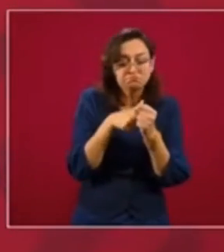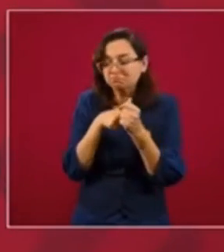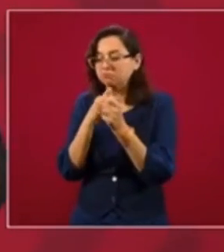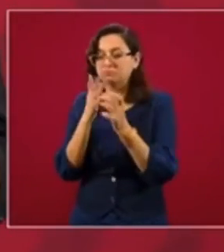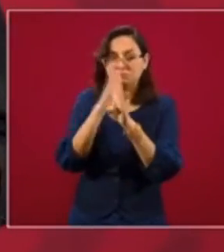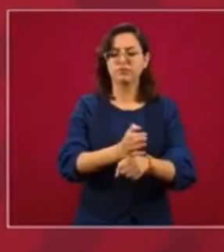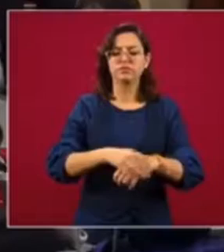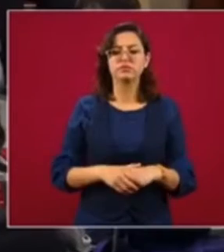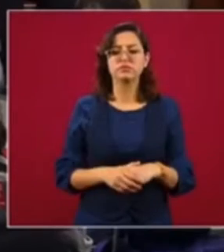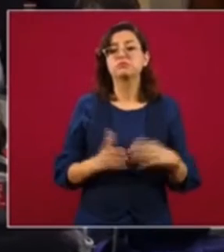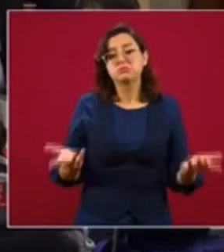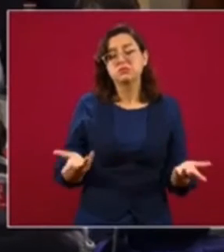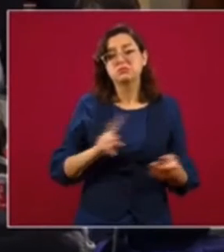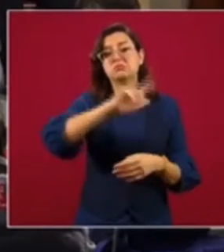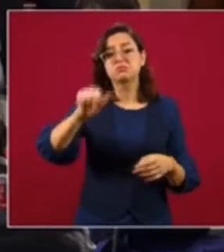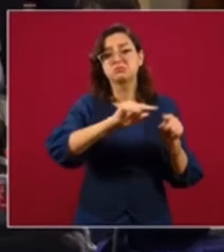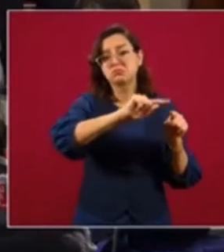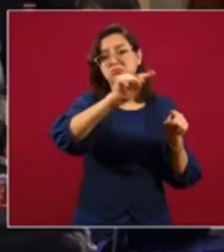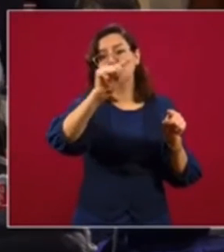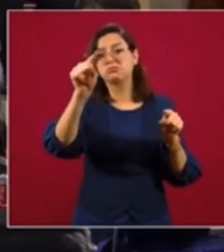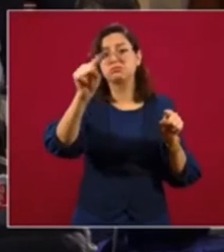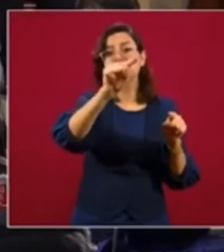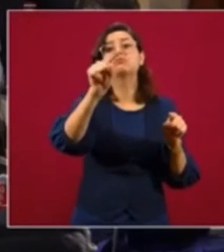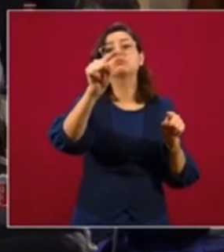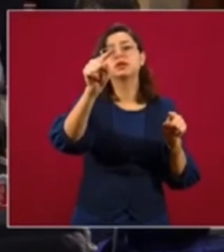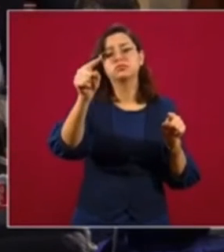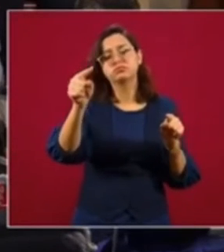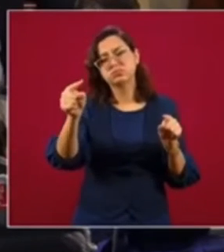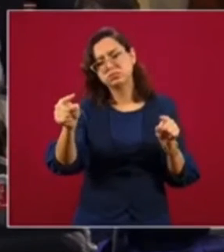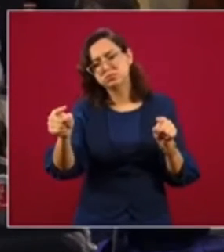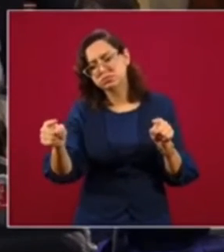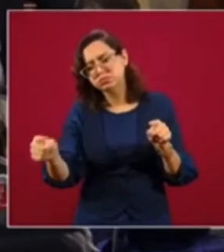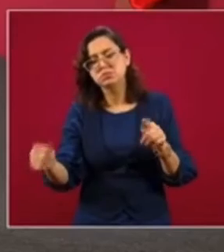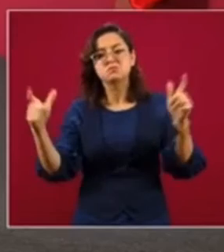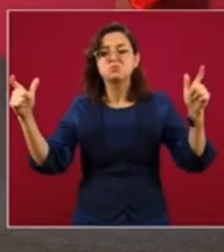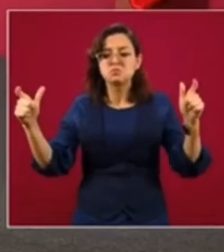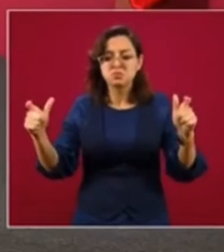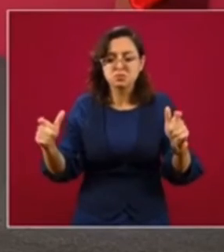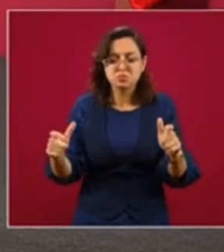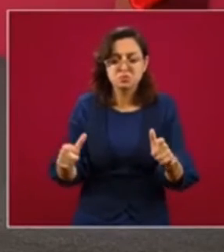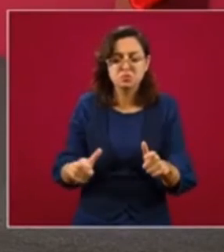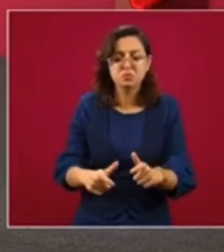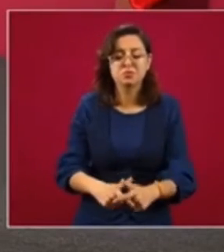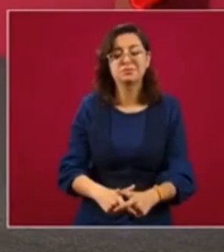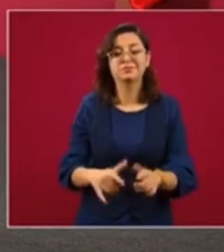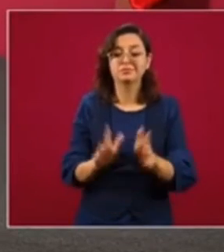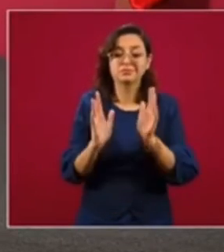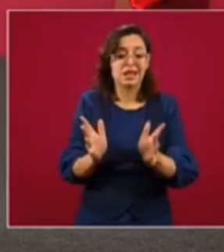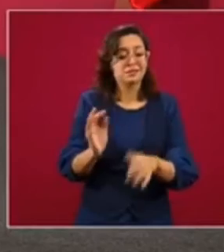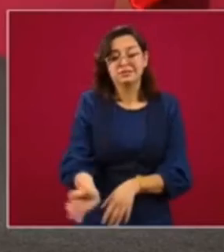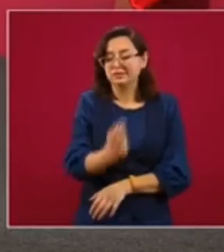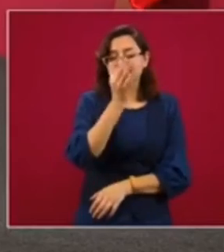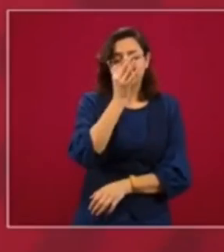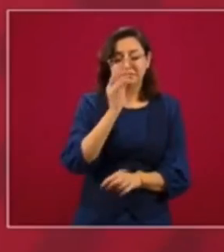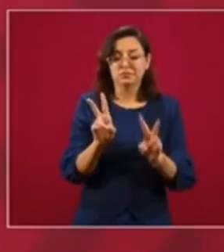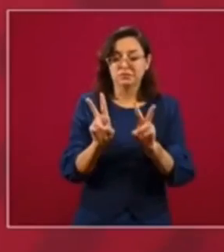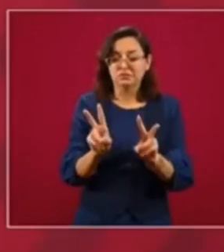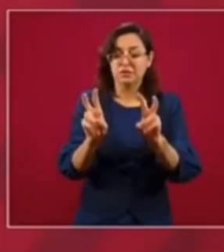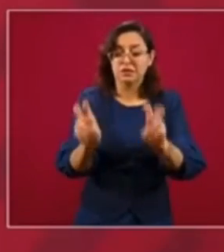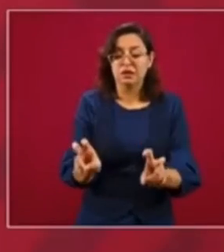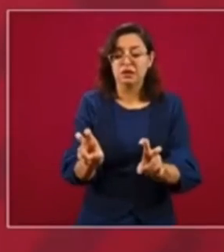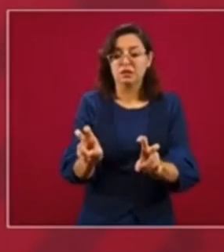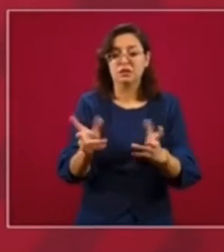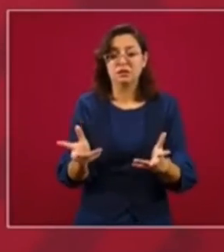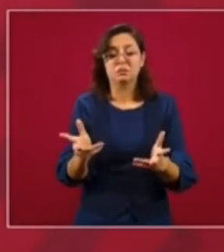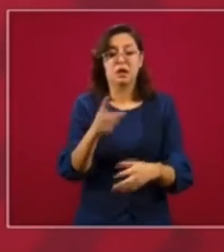hablamos con la verdad y ya vamos a iniciar el descenso. Entonces ya también se va a terminar la